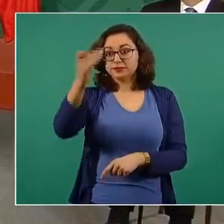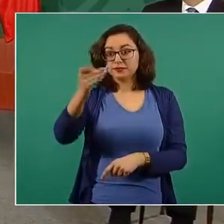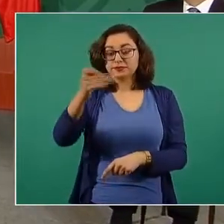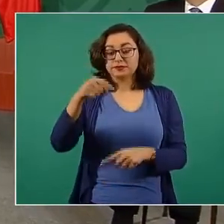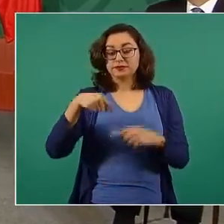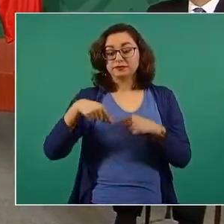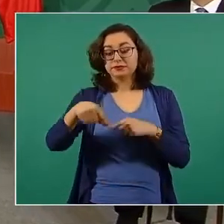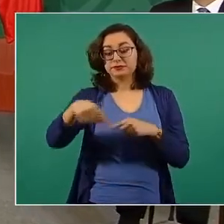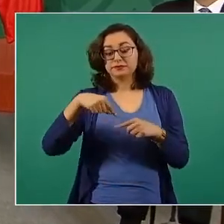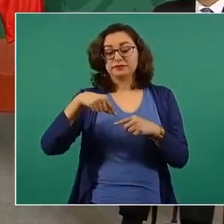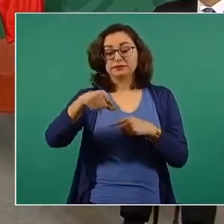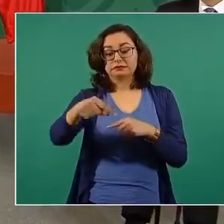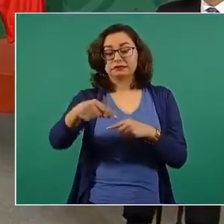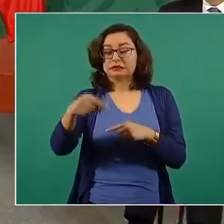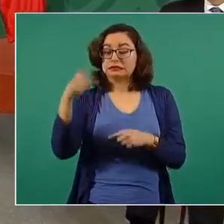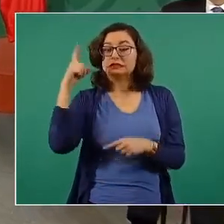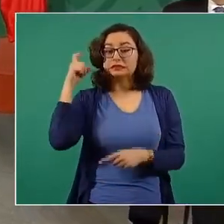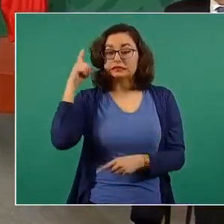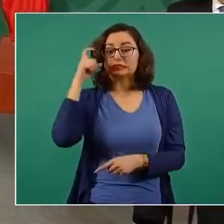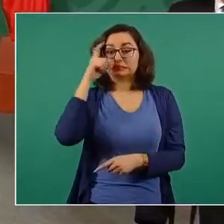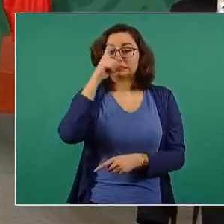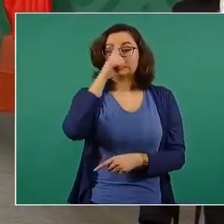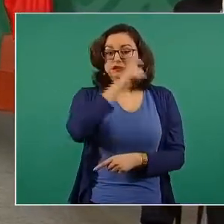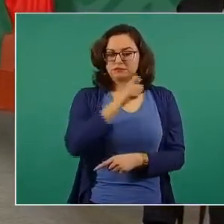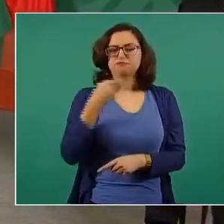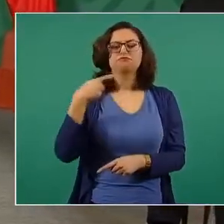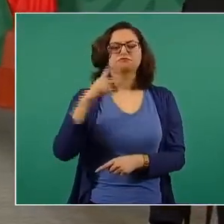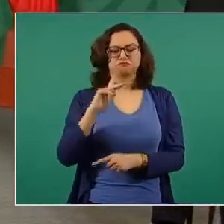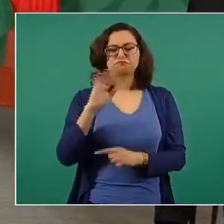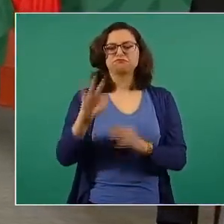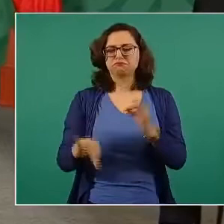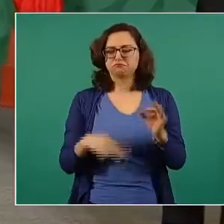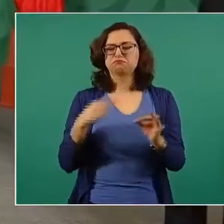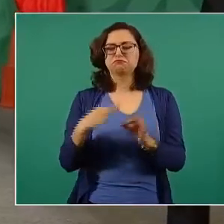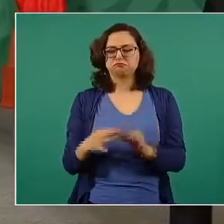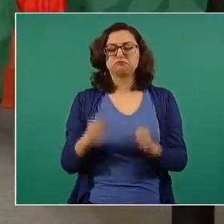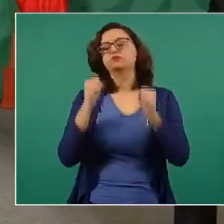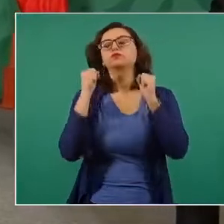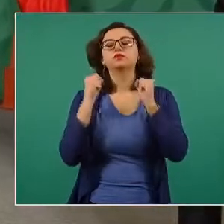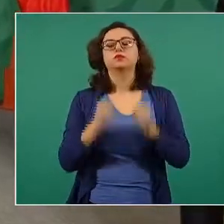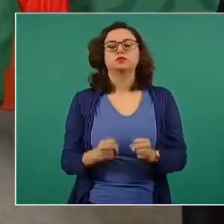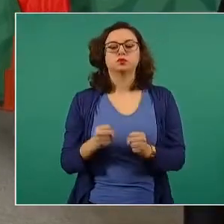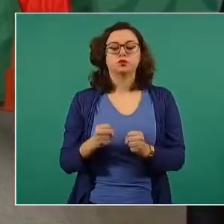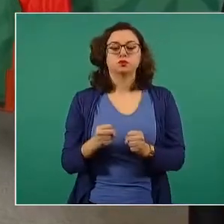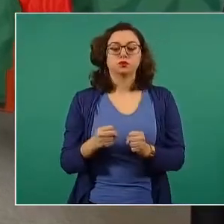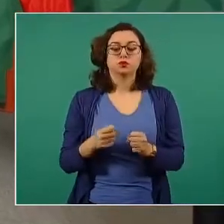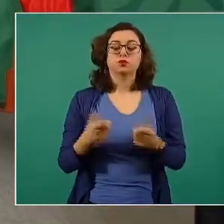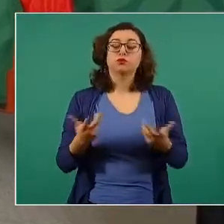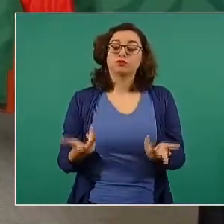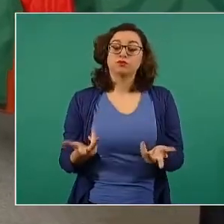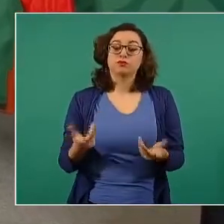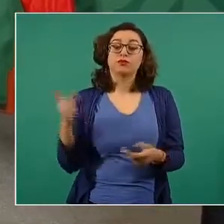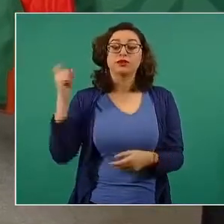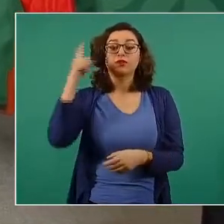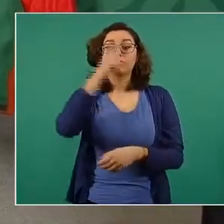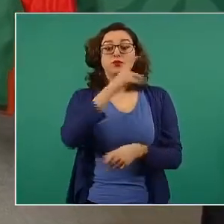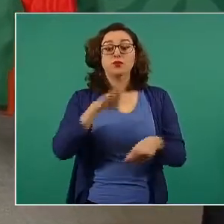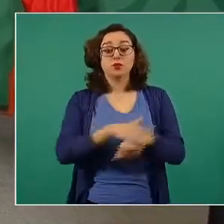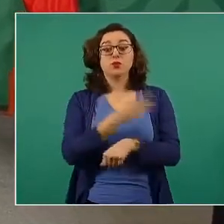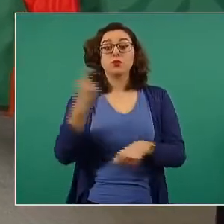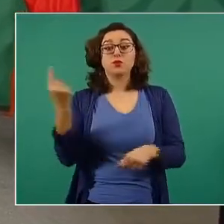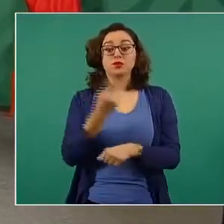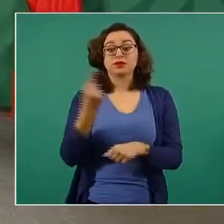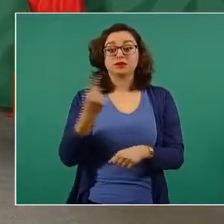desafío, porque necesitamos tener los trenes para el